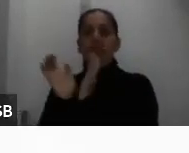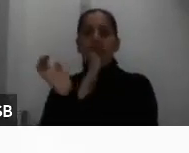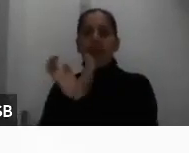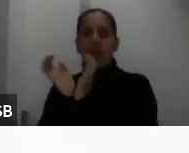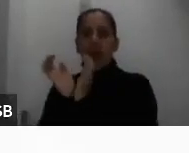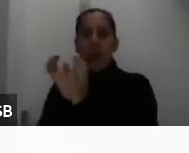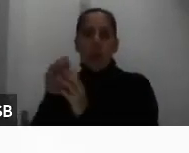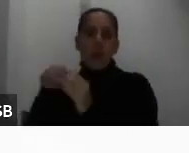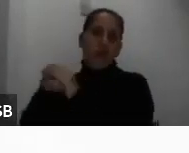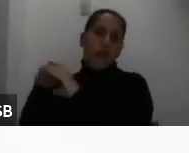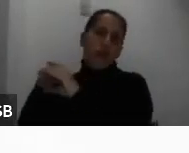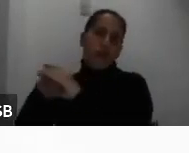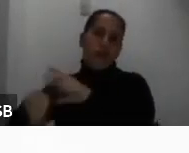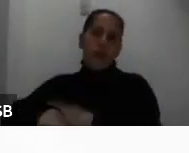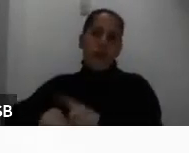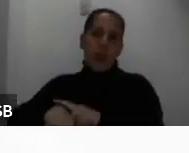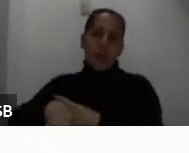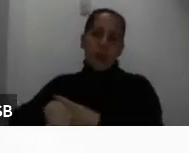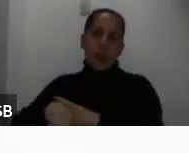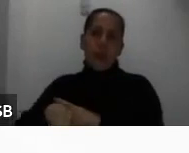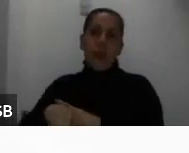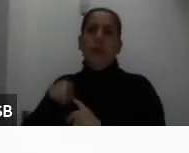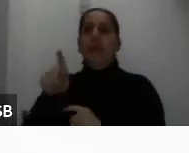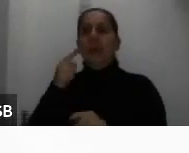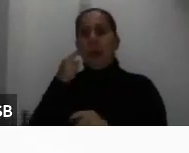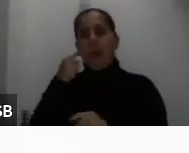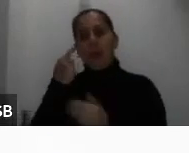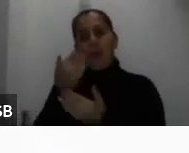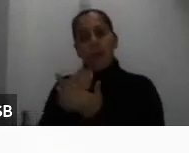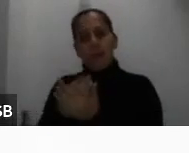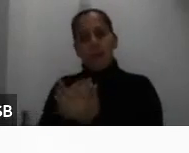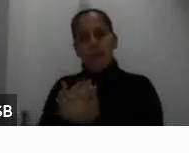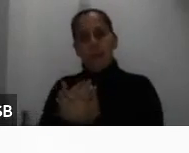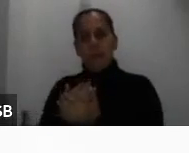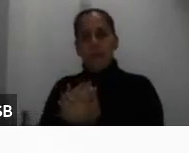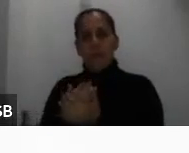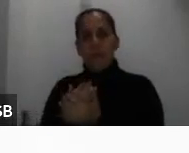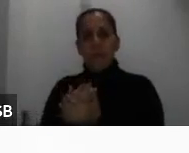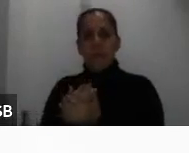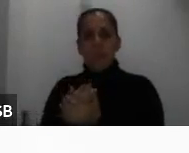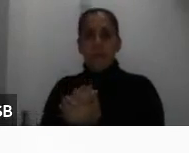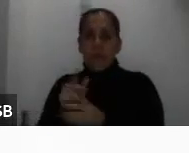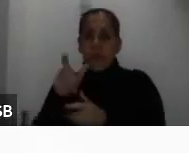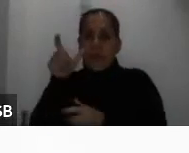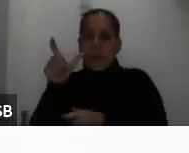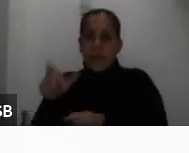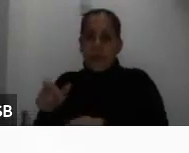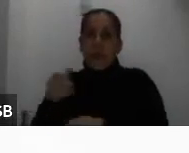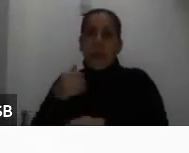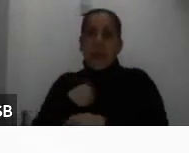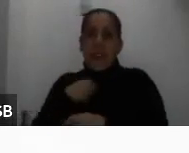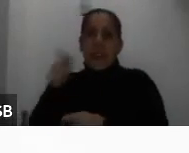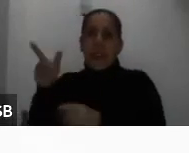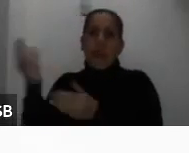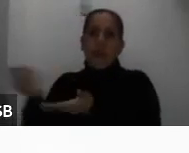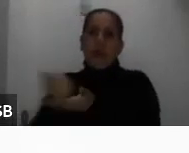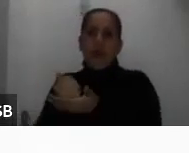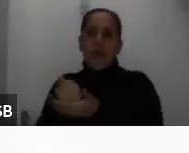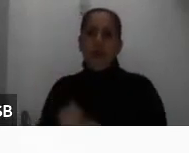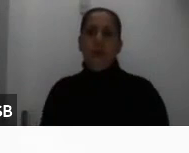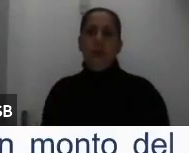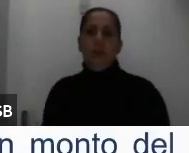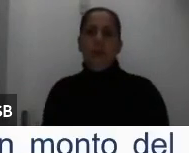necesitamos es una constancia de que la persona tiene estos ingresos.